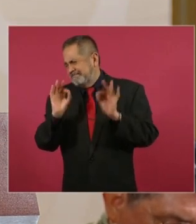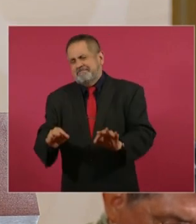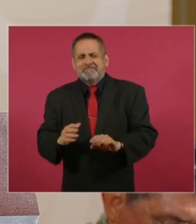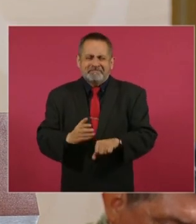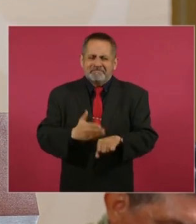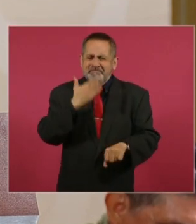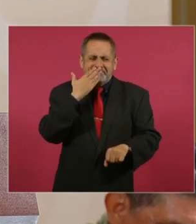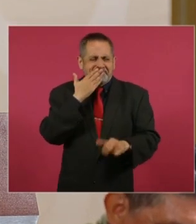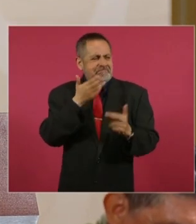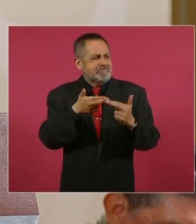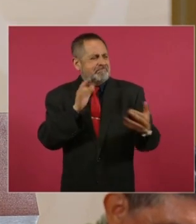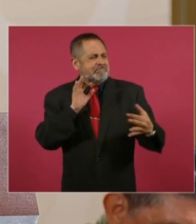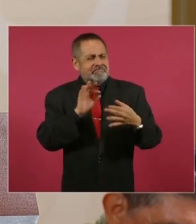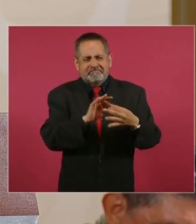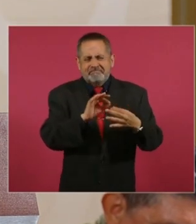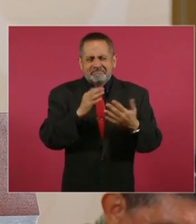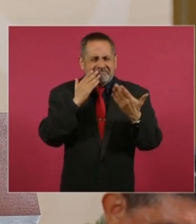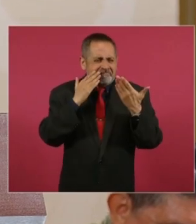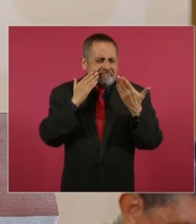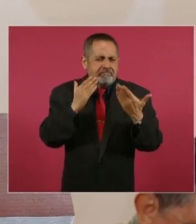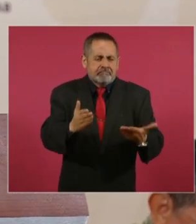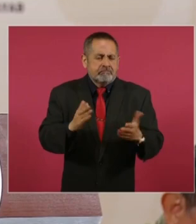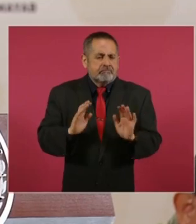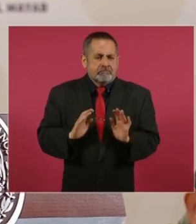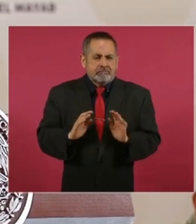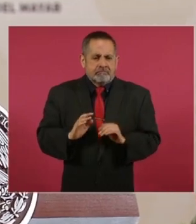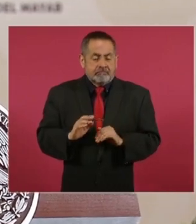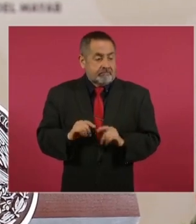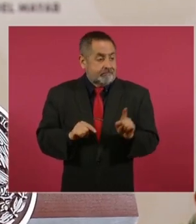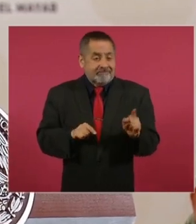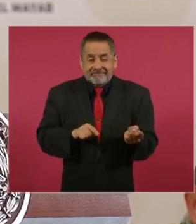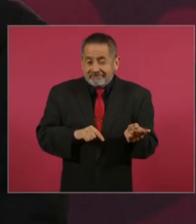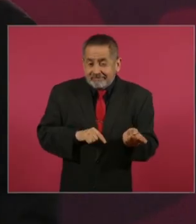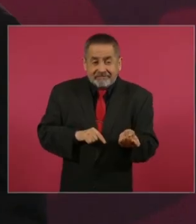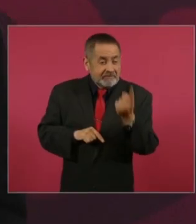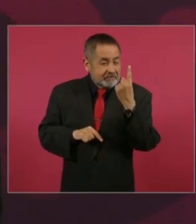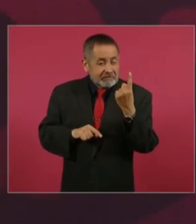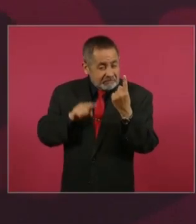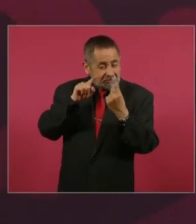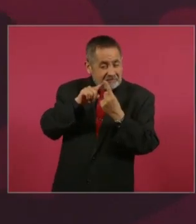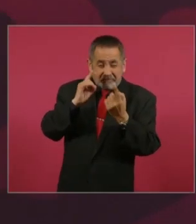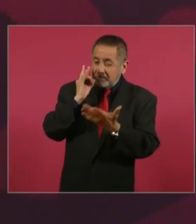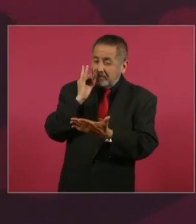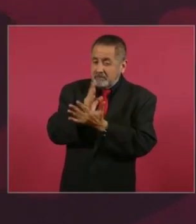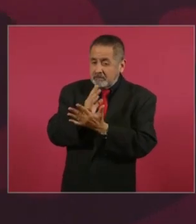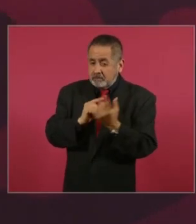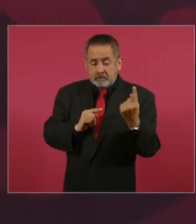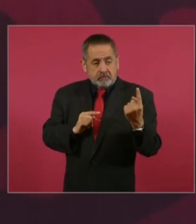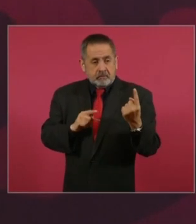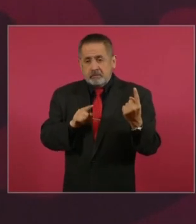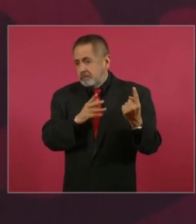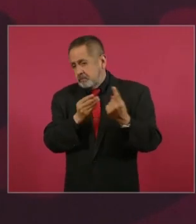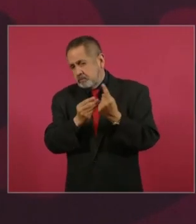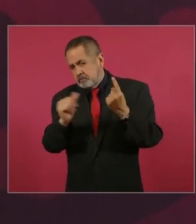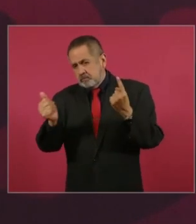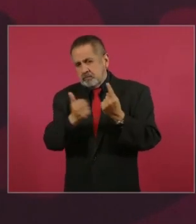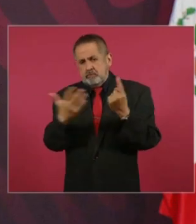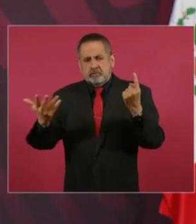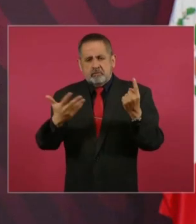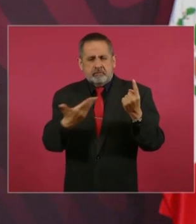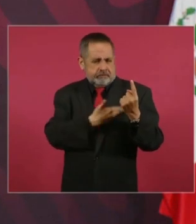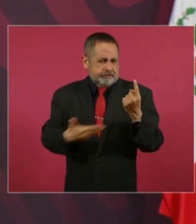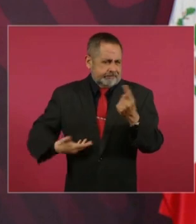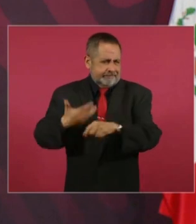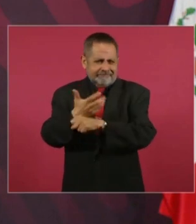bien, siempre he reconocido, es el único presidente de Estados Unidos en los